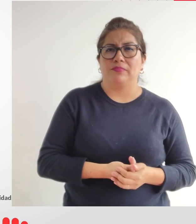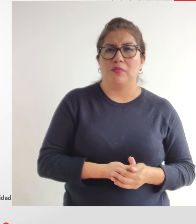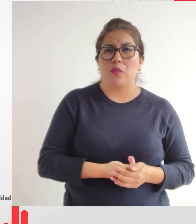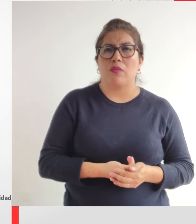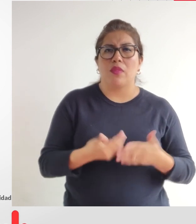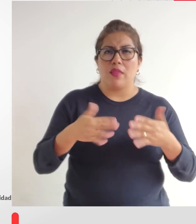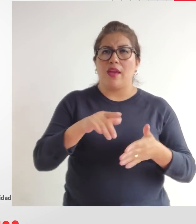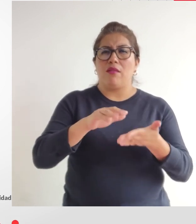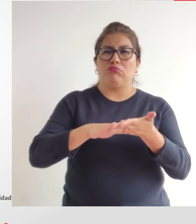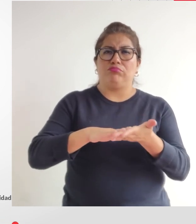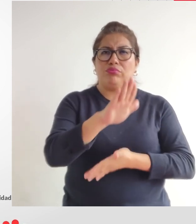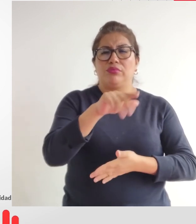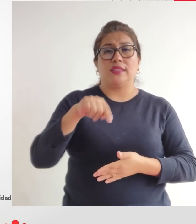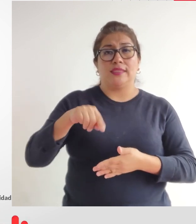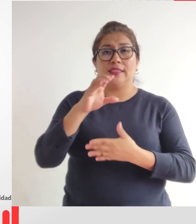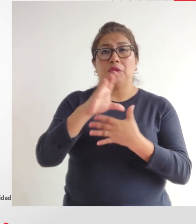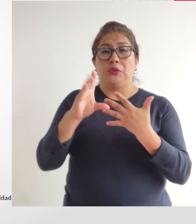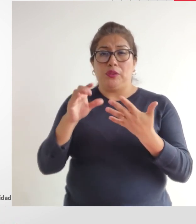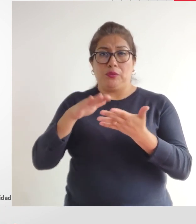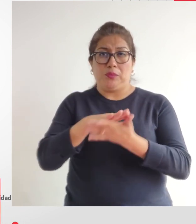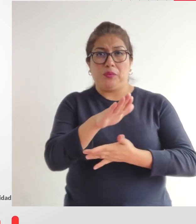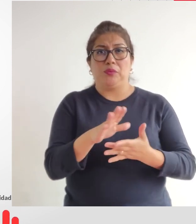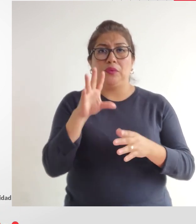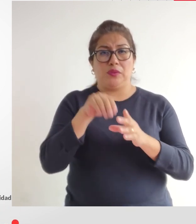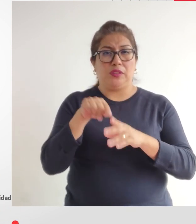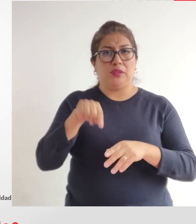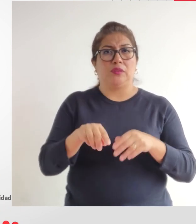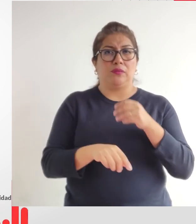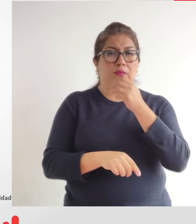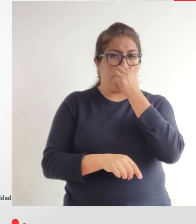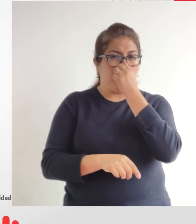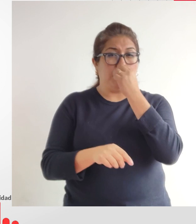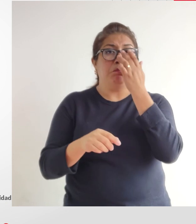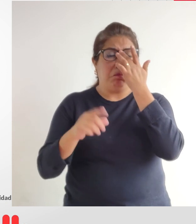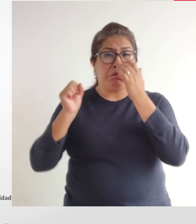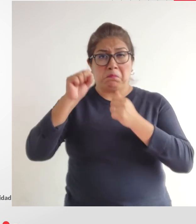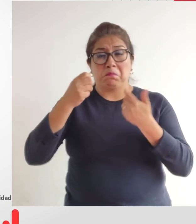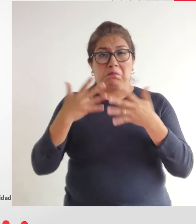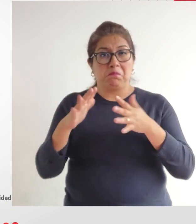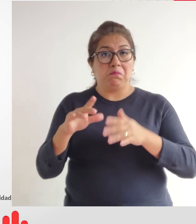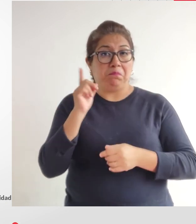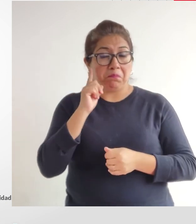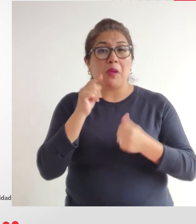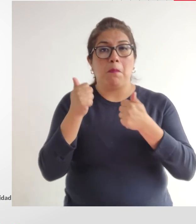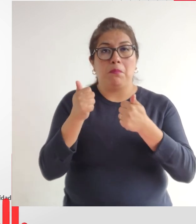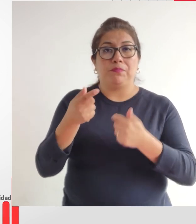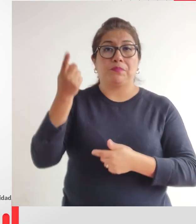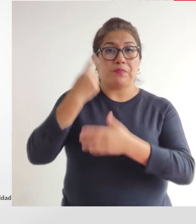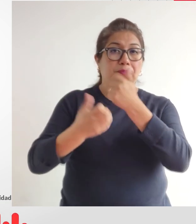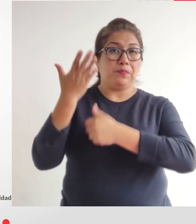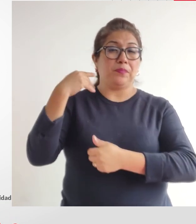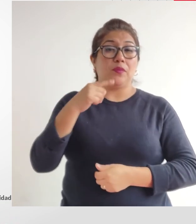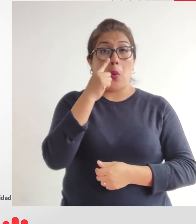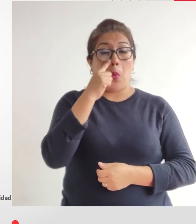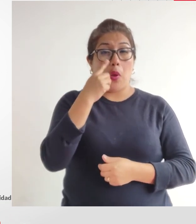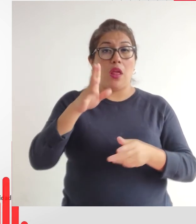justamente ha emitido conadis dentro de sus facultades vamos bien gracias a Dios porque a junio del año